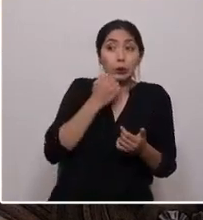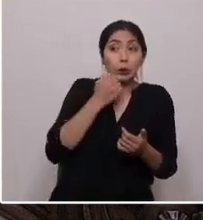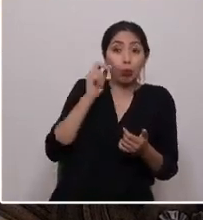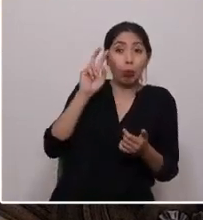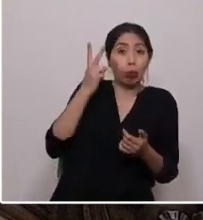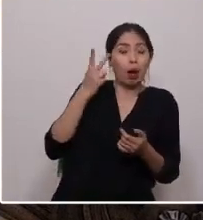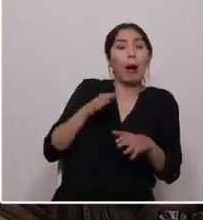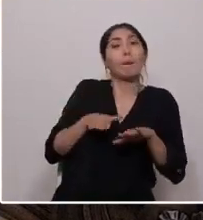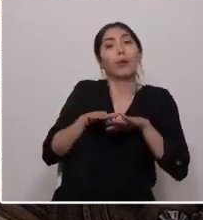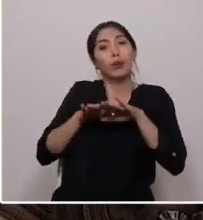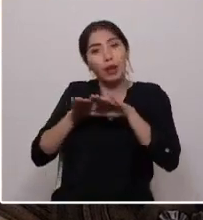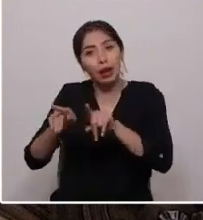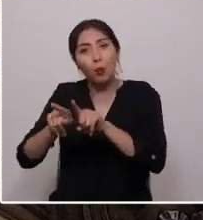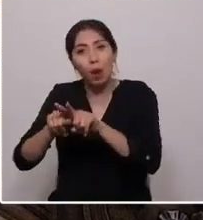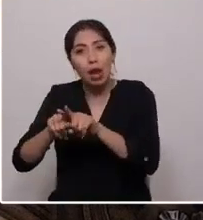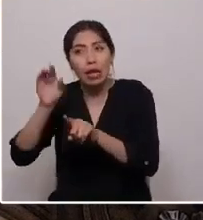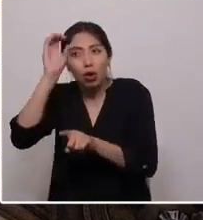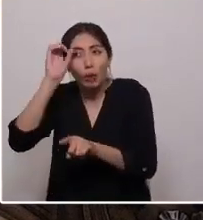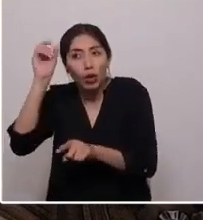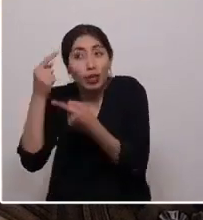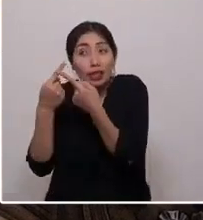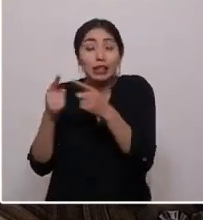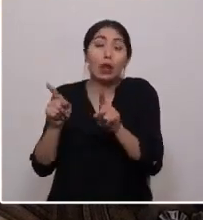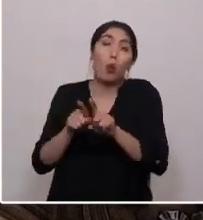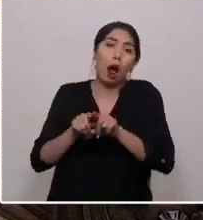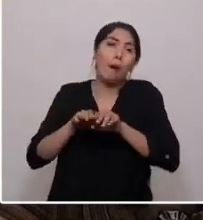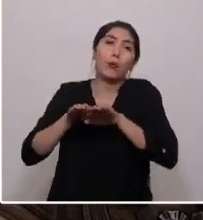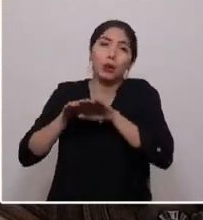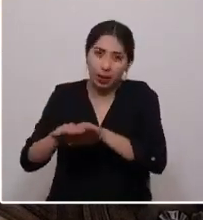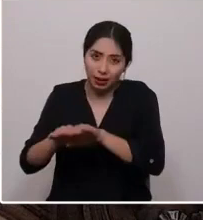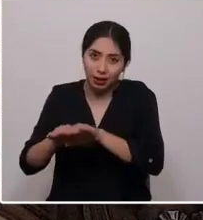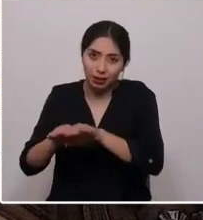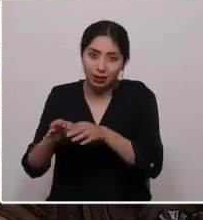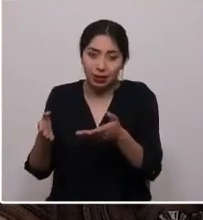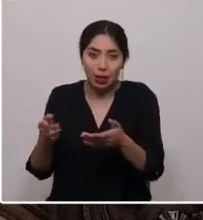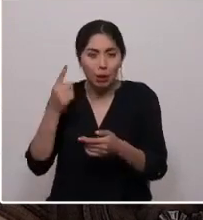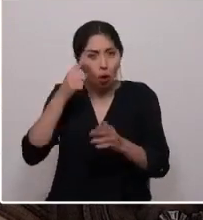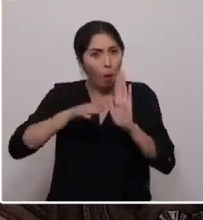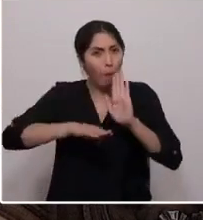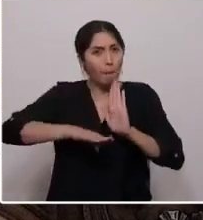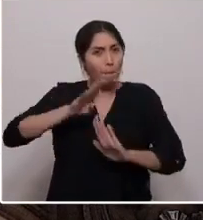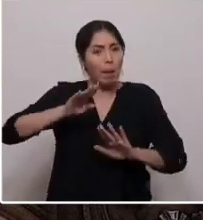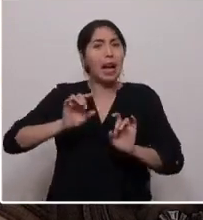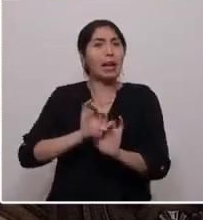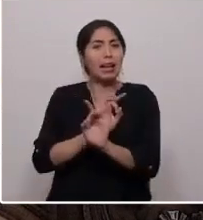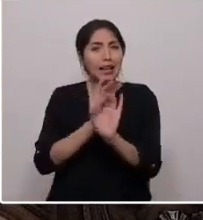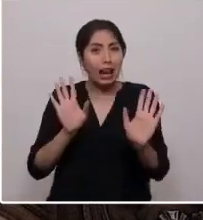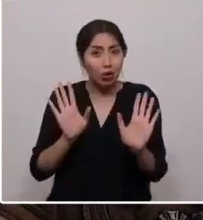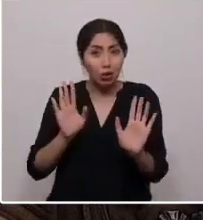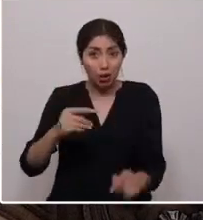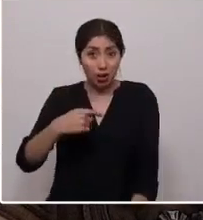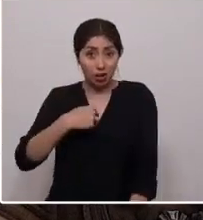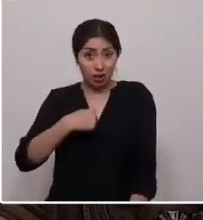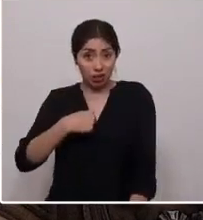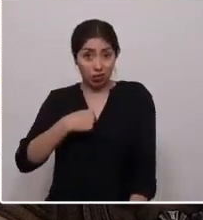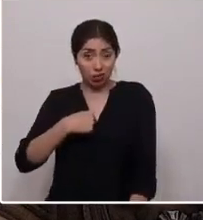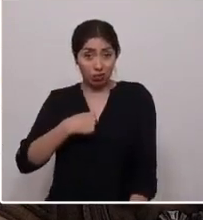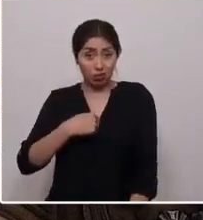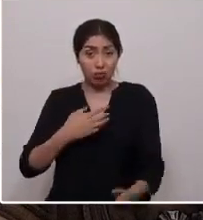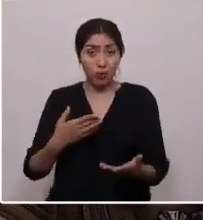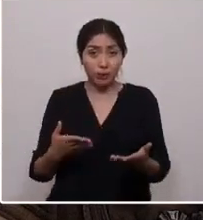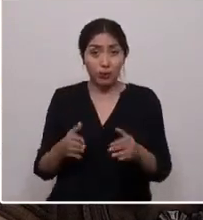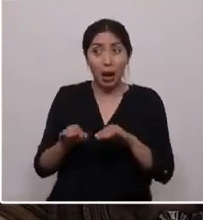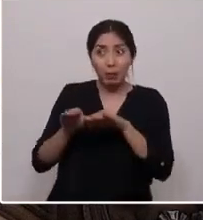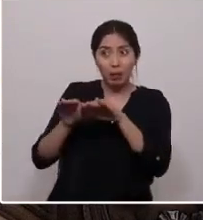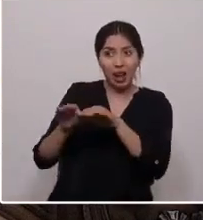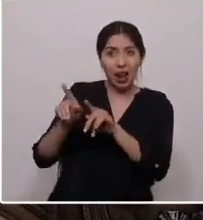idénticas a las mías. Pero tengo aún más claro que no seré cómplice de lo que a todas luces puede acabar